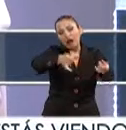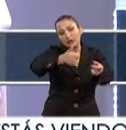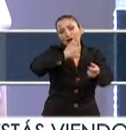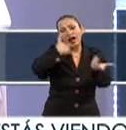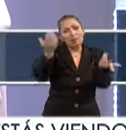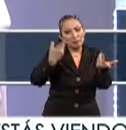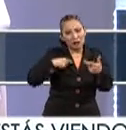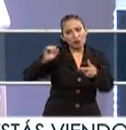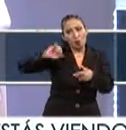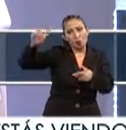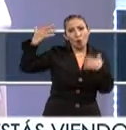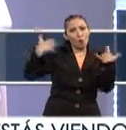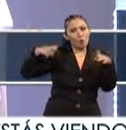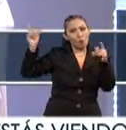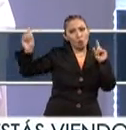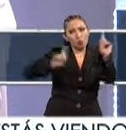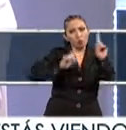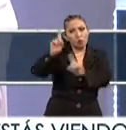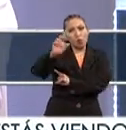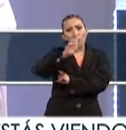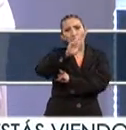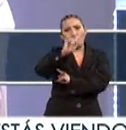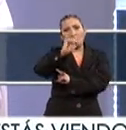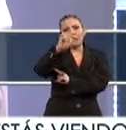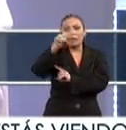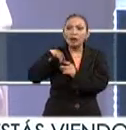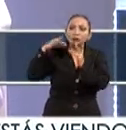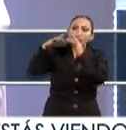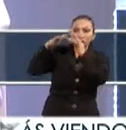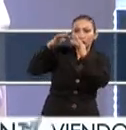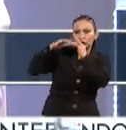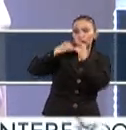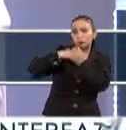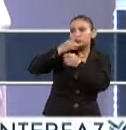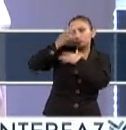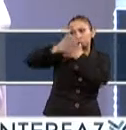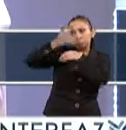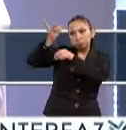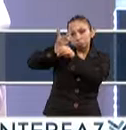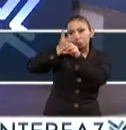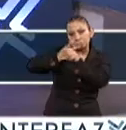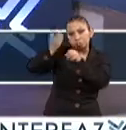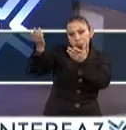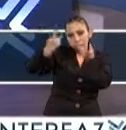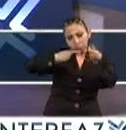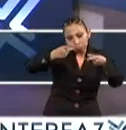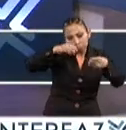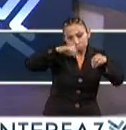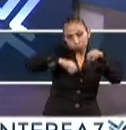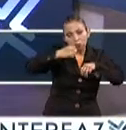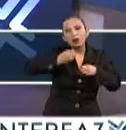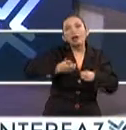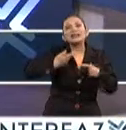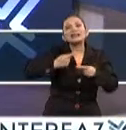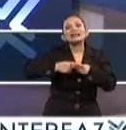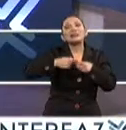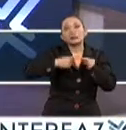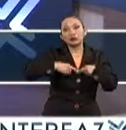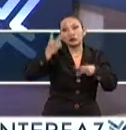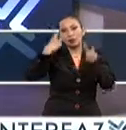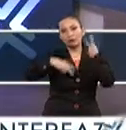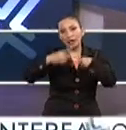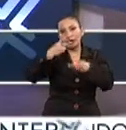de los expositores, que directamente Aupita ha sido quien ha, diríamos, establecido esa logística propia de